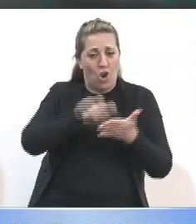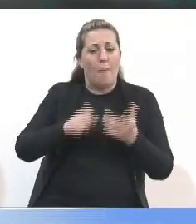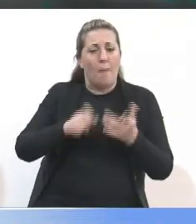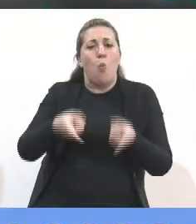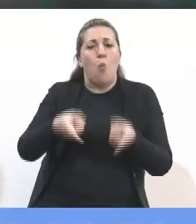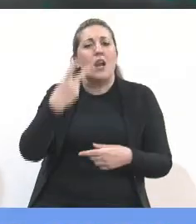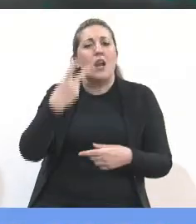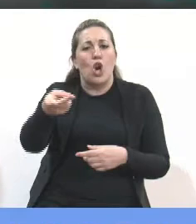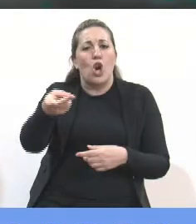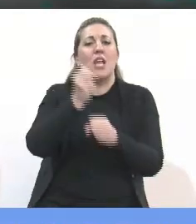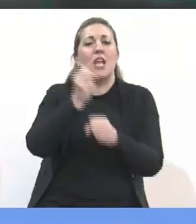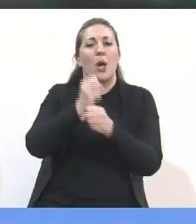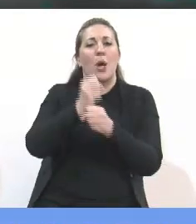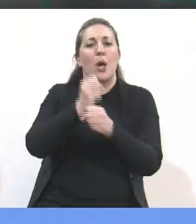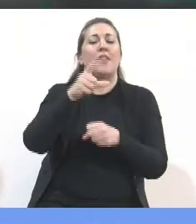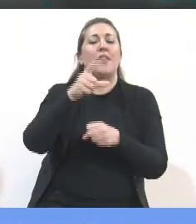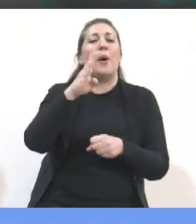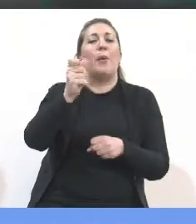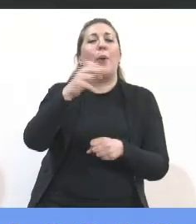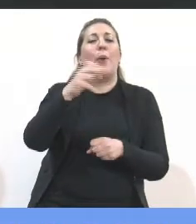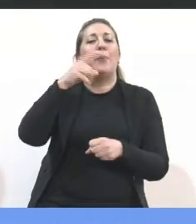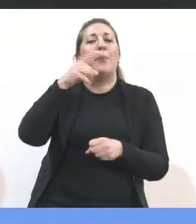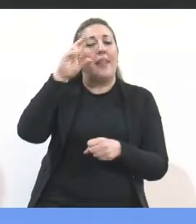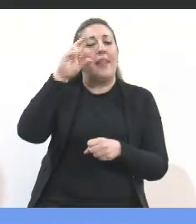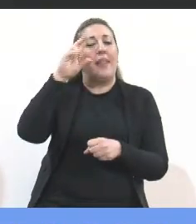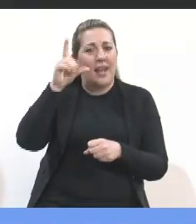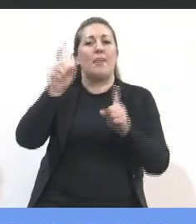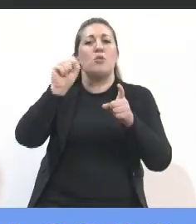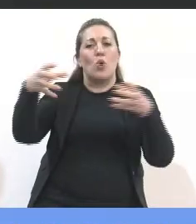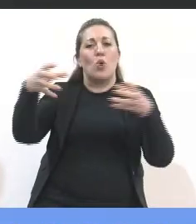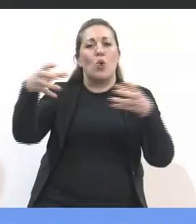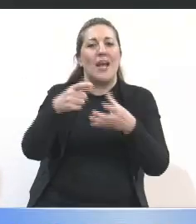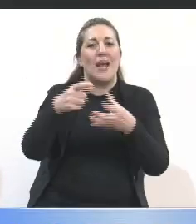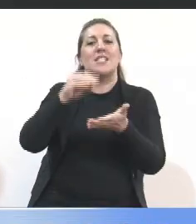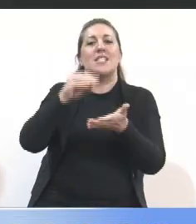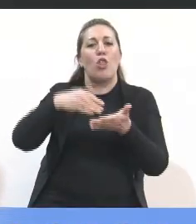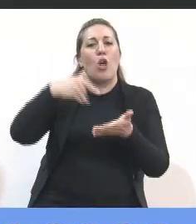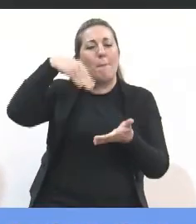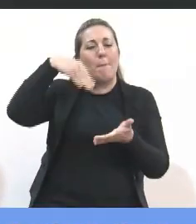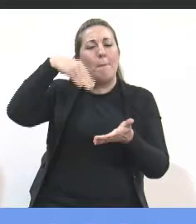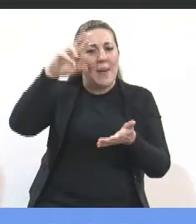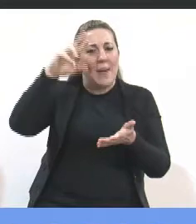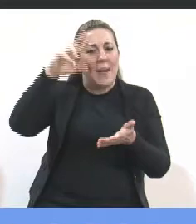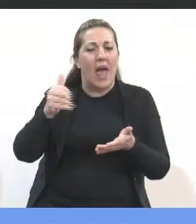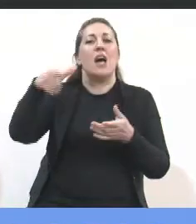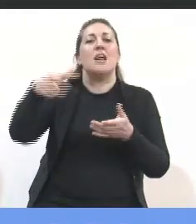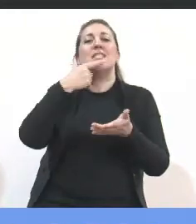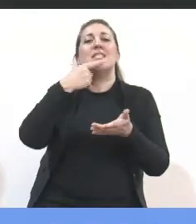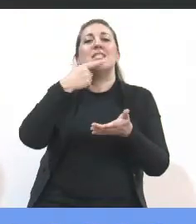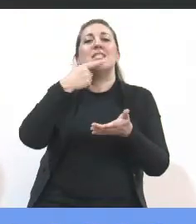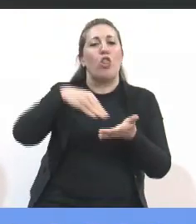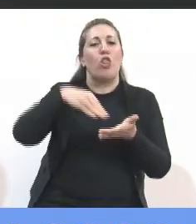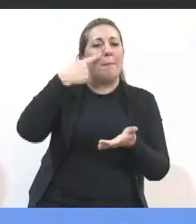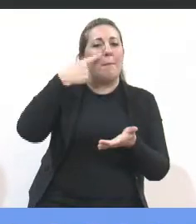tarea de Cristina López Valverde y de su equipo, del senador Mera, de la senadora Mirkin y de sus equipos, porque juntos